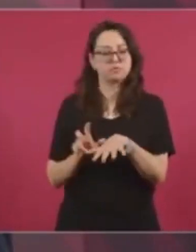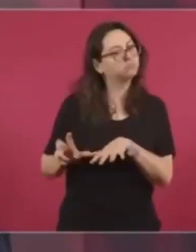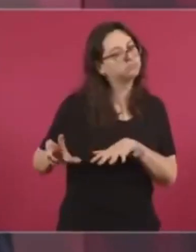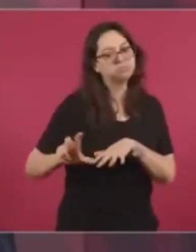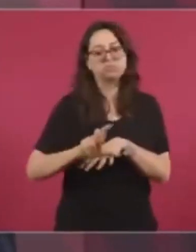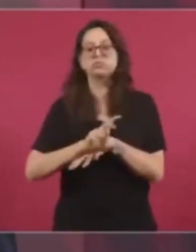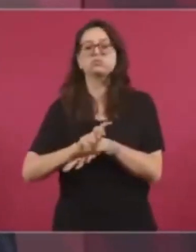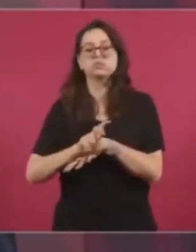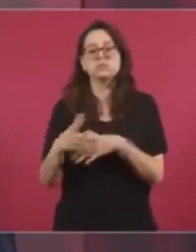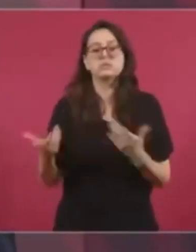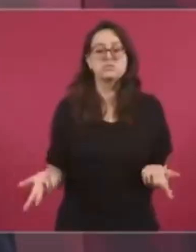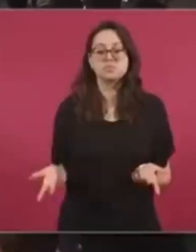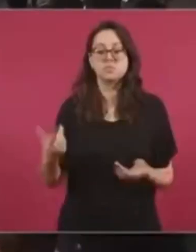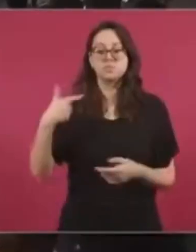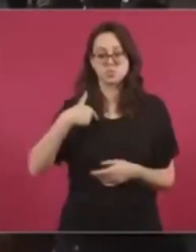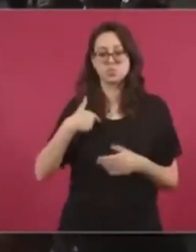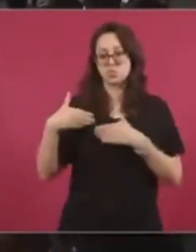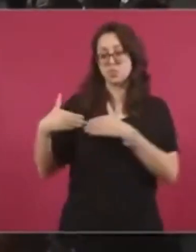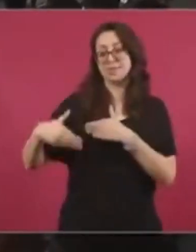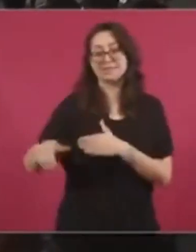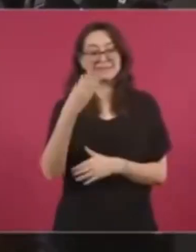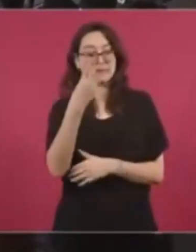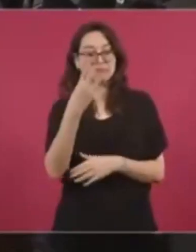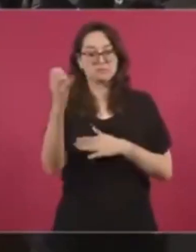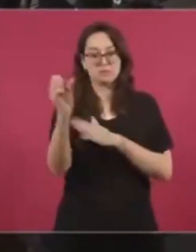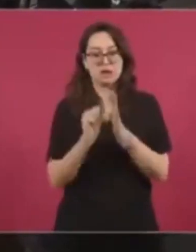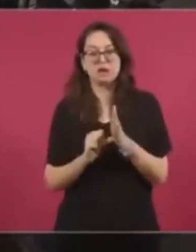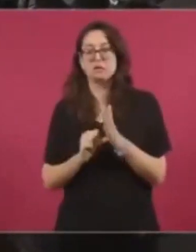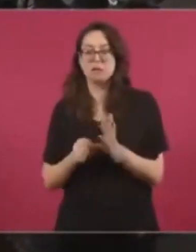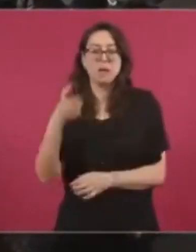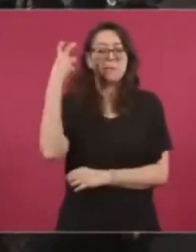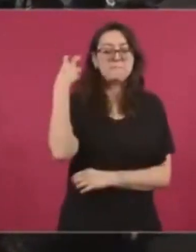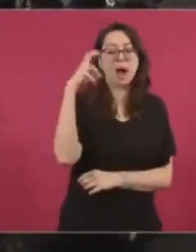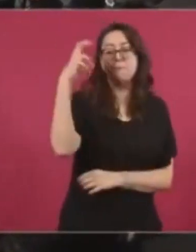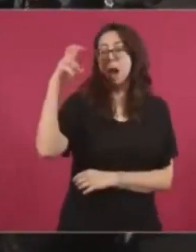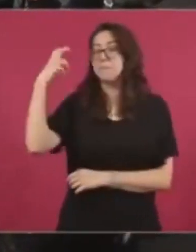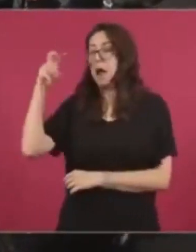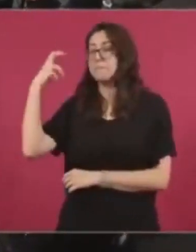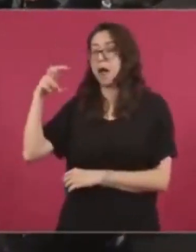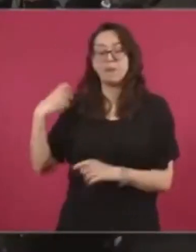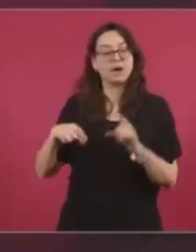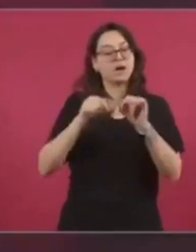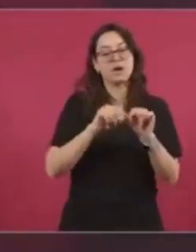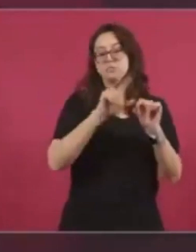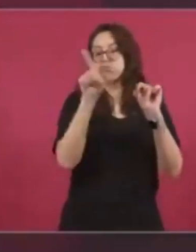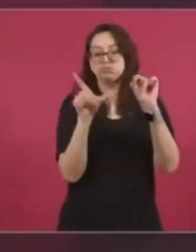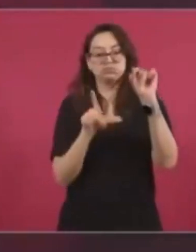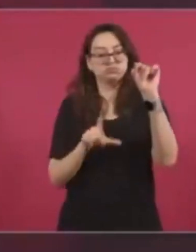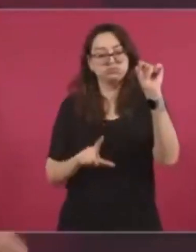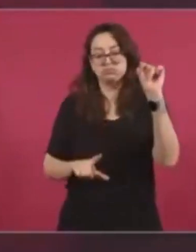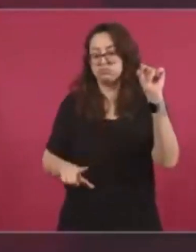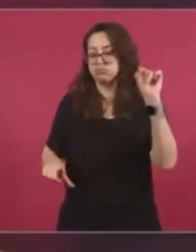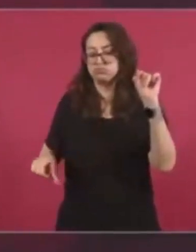A eso voy a dedicarme y voy a recorrer todo el país para